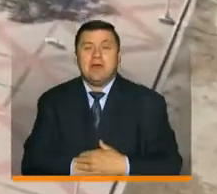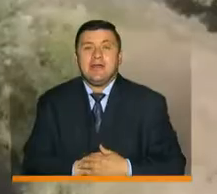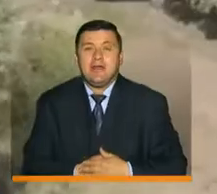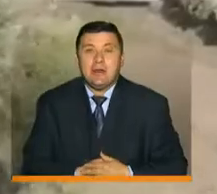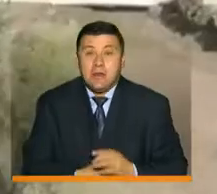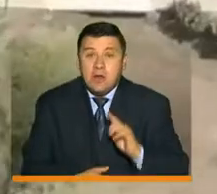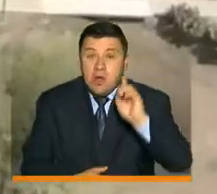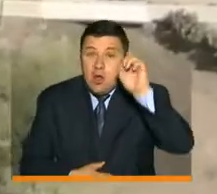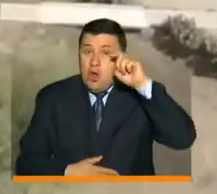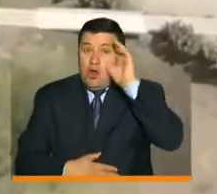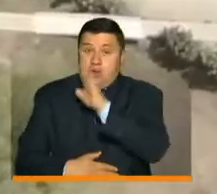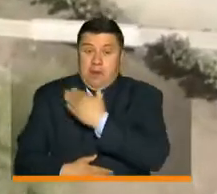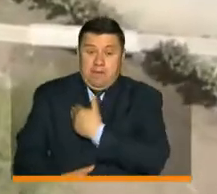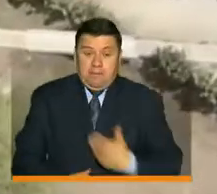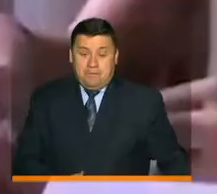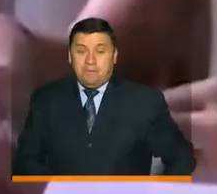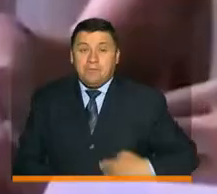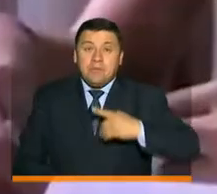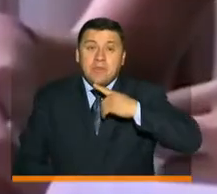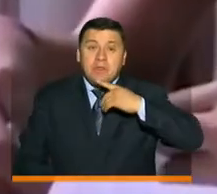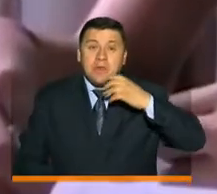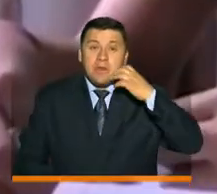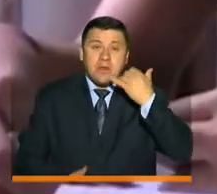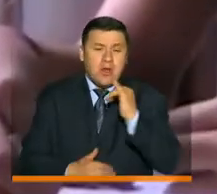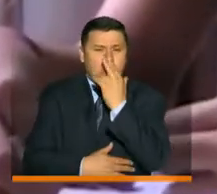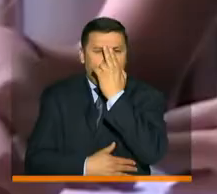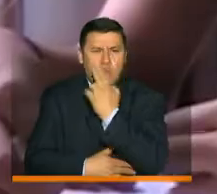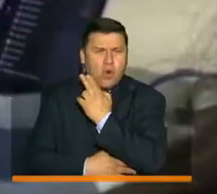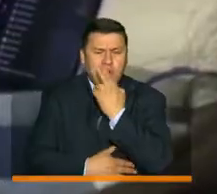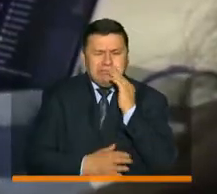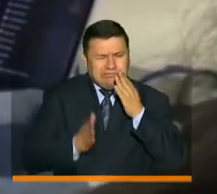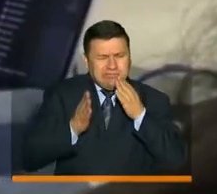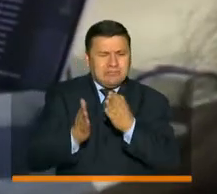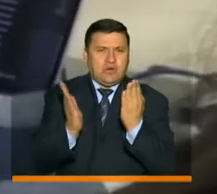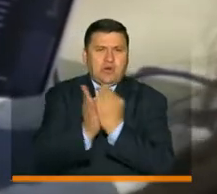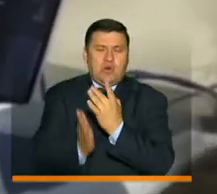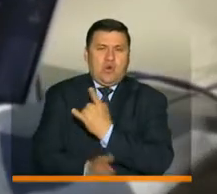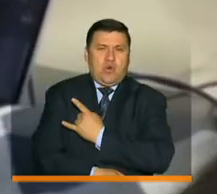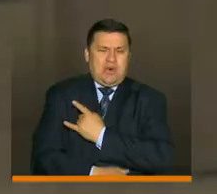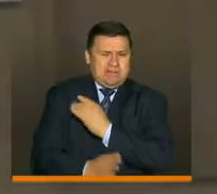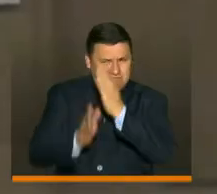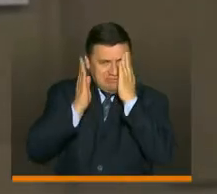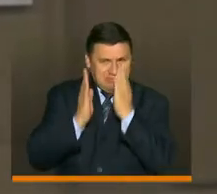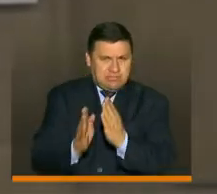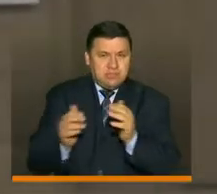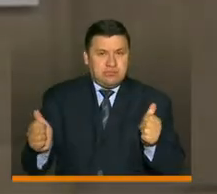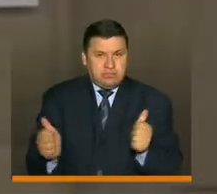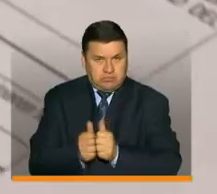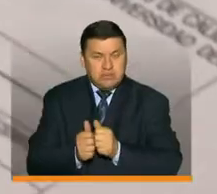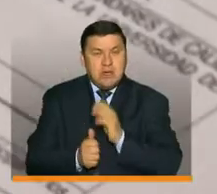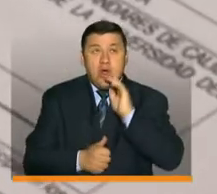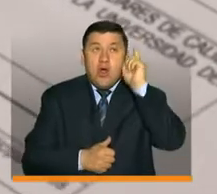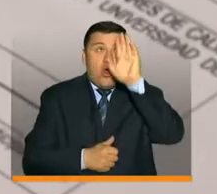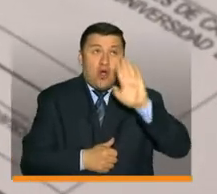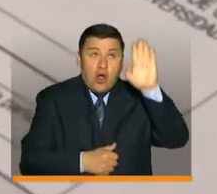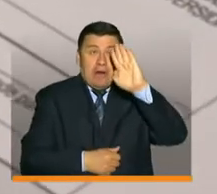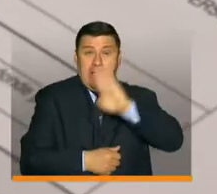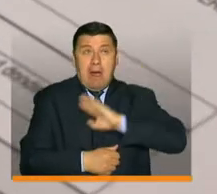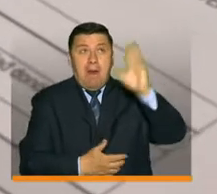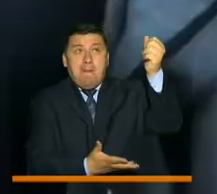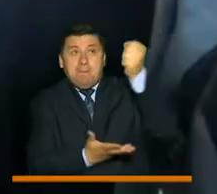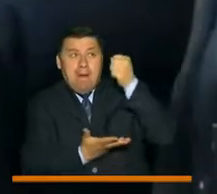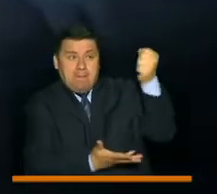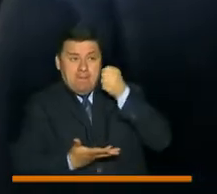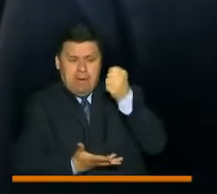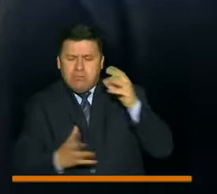El gobierno del presidente Iván Duque, comprometido con la educación superior pública del país, junto con los aportes de los gobernadores y alcaldes,